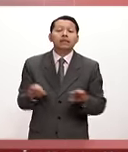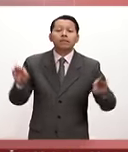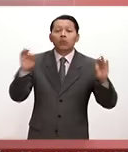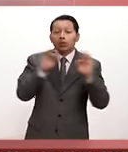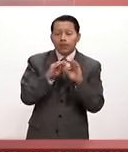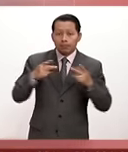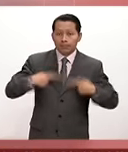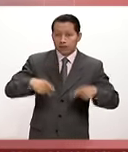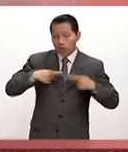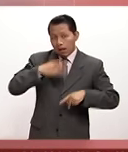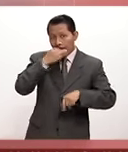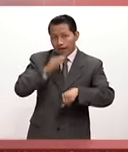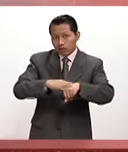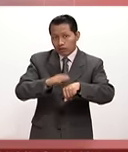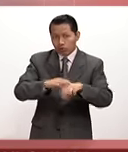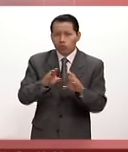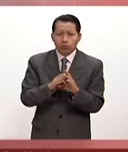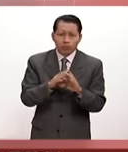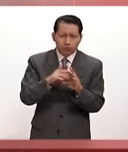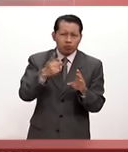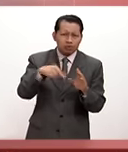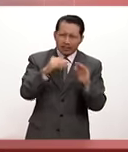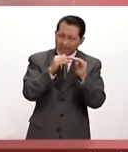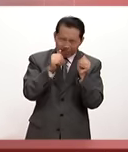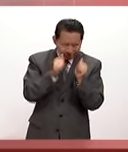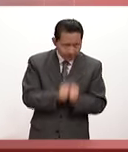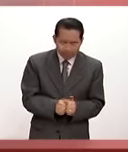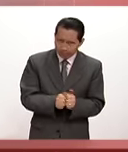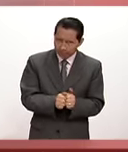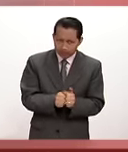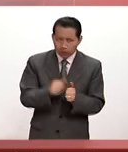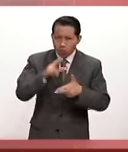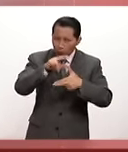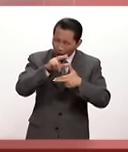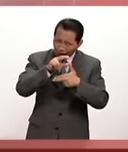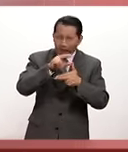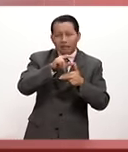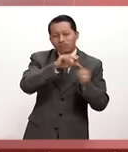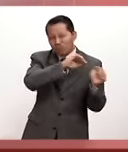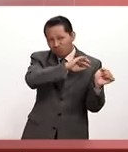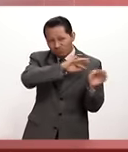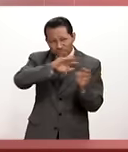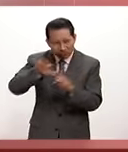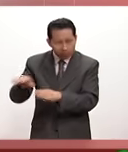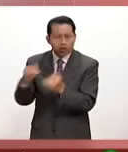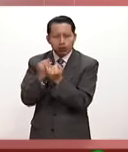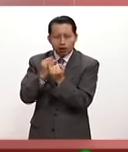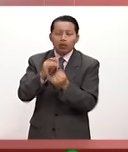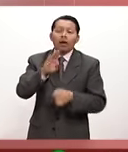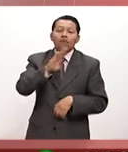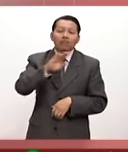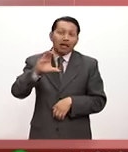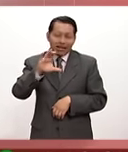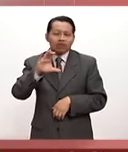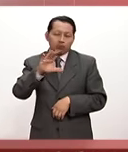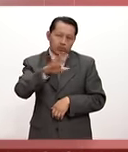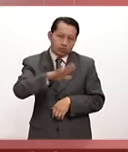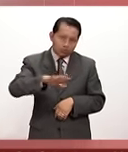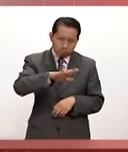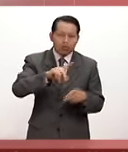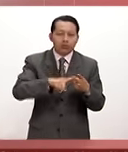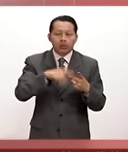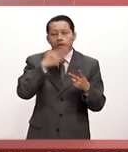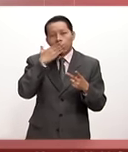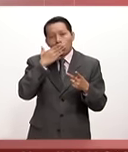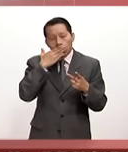le hacemos a la población es que se mantenga a resguardo durante todo el día de hoy al paso del huracán, sobre todo en la zona de Baja California, posteriormente en la zona